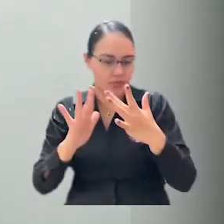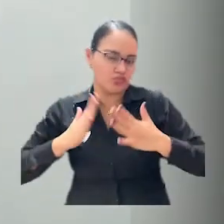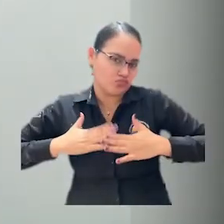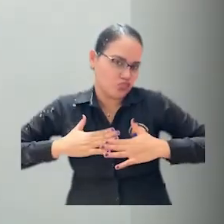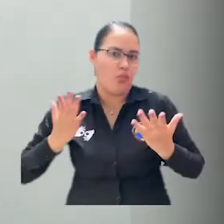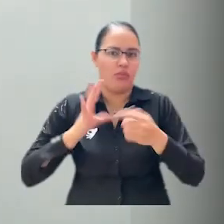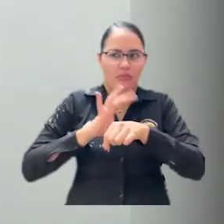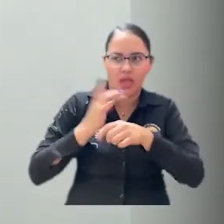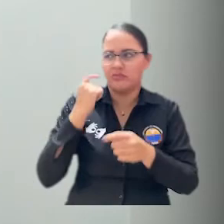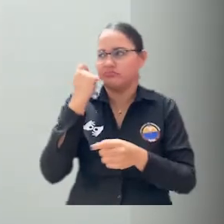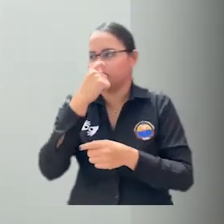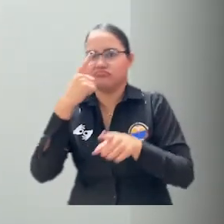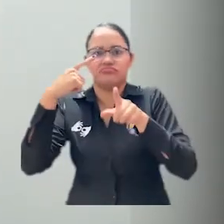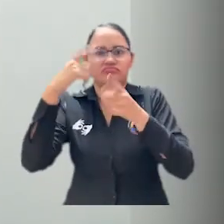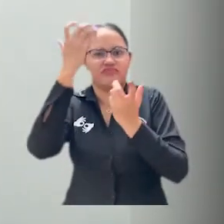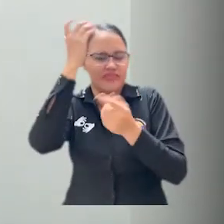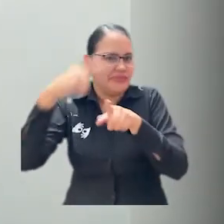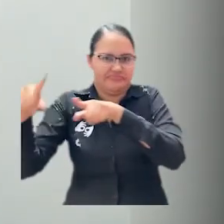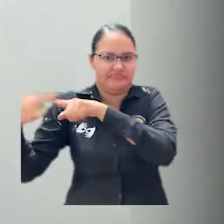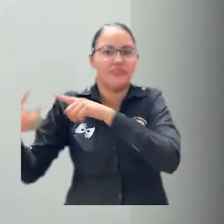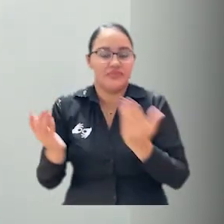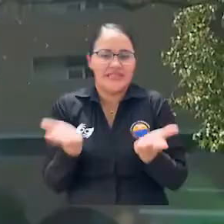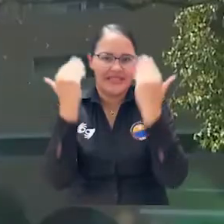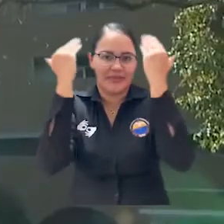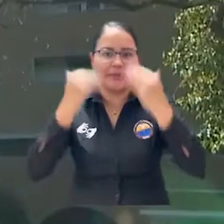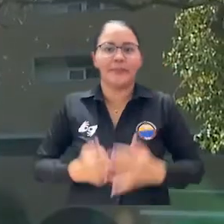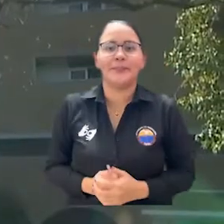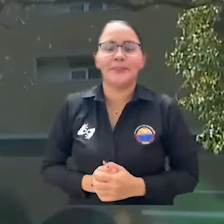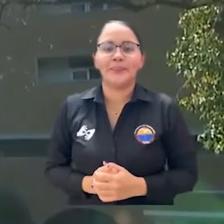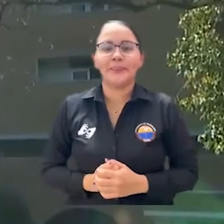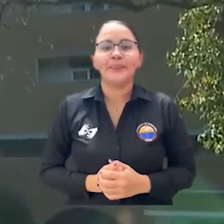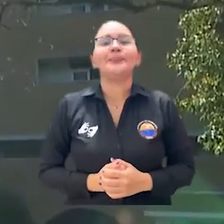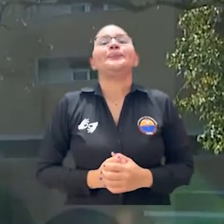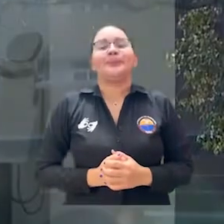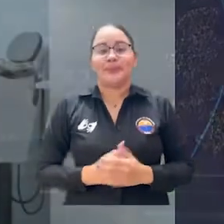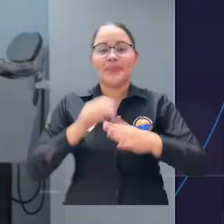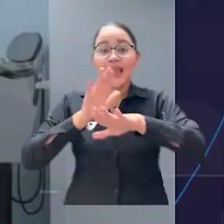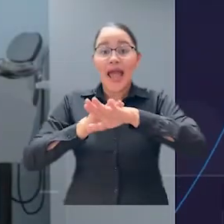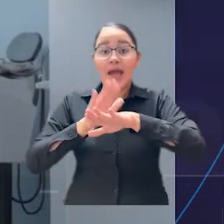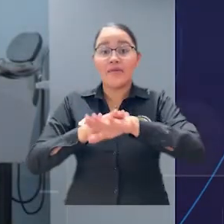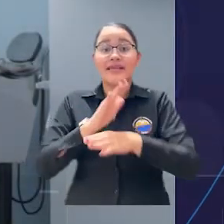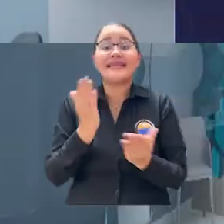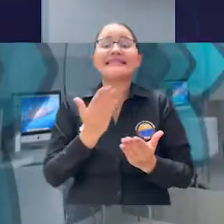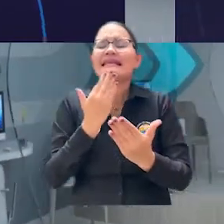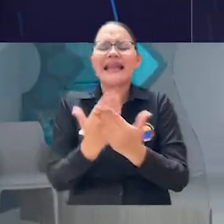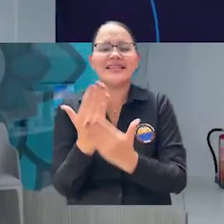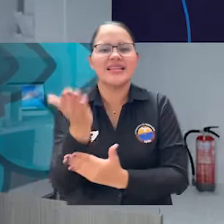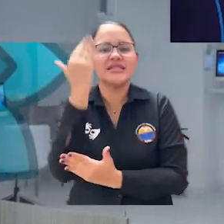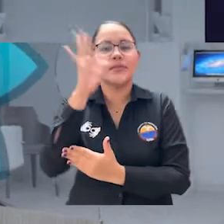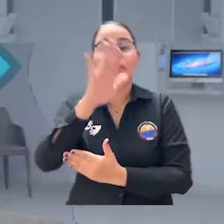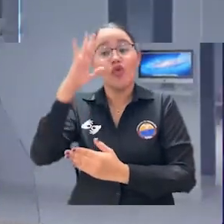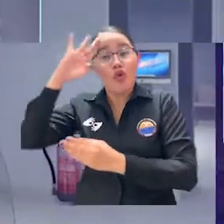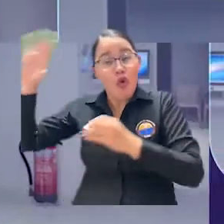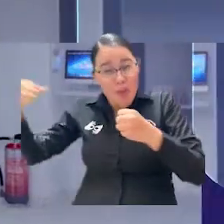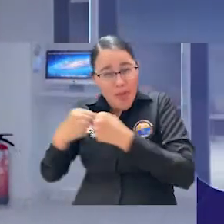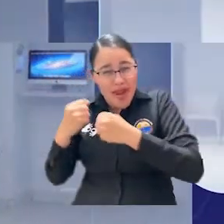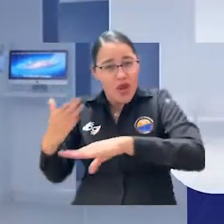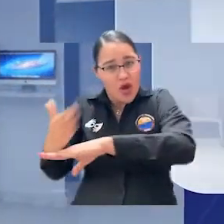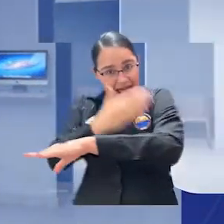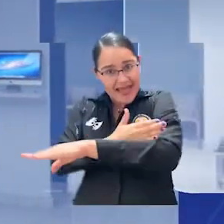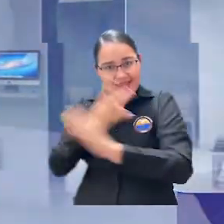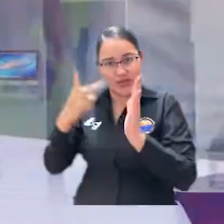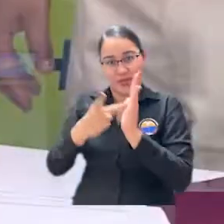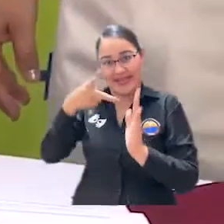actividades relacionadas con nuestro quehacer profesional. Cabe recordar que este proyecto se ejecutará gracias al convenio establecido en el